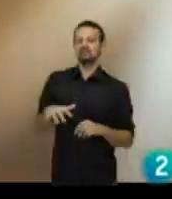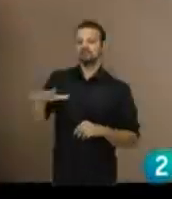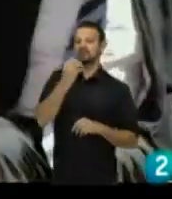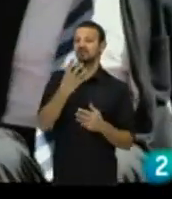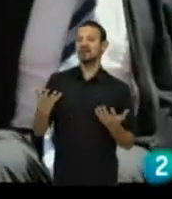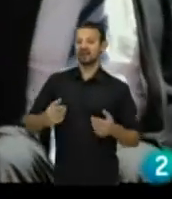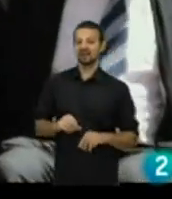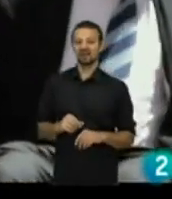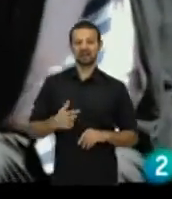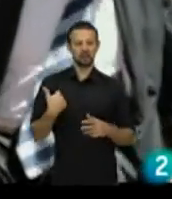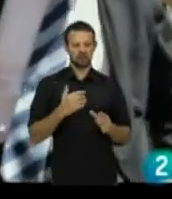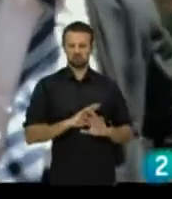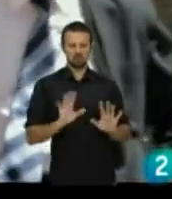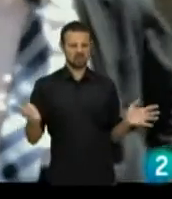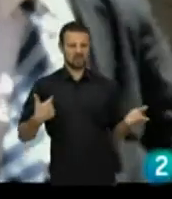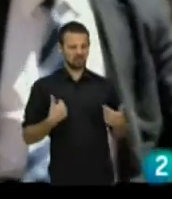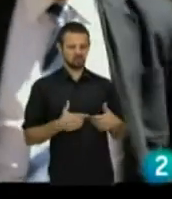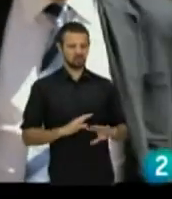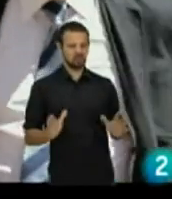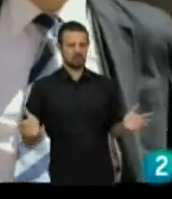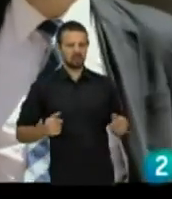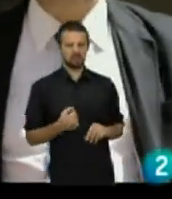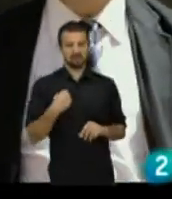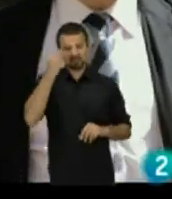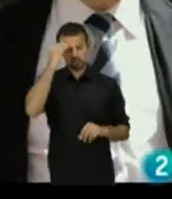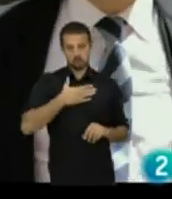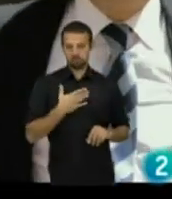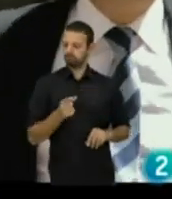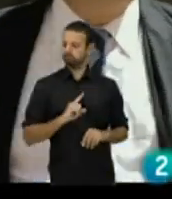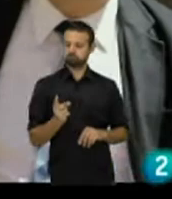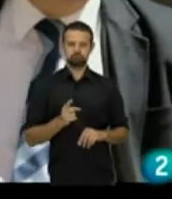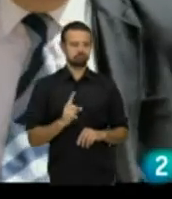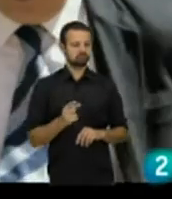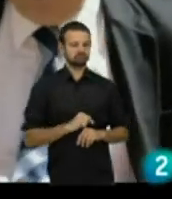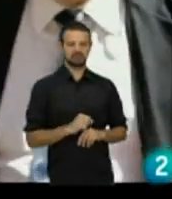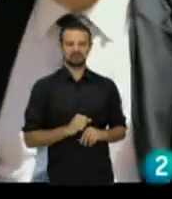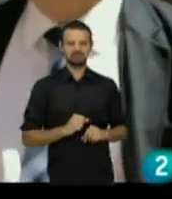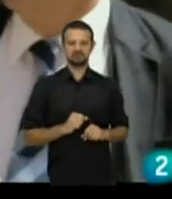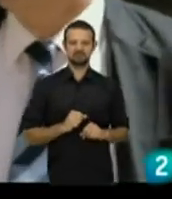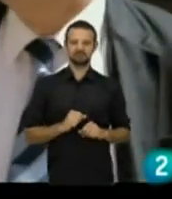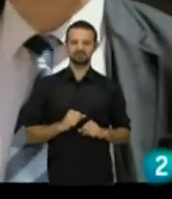¿Qué pasa? ¿Qué tal estáis? Muy mal, muy mal, no cajes cómodo esto, ¿eh?